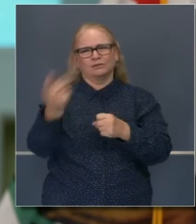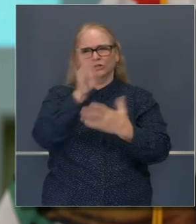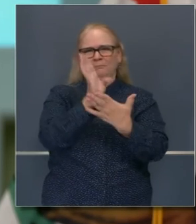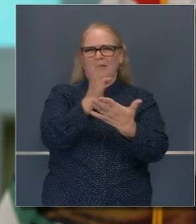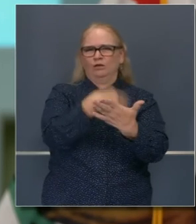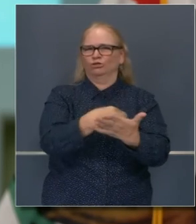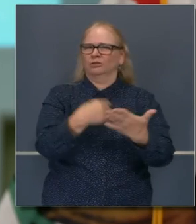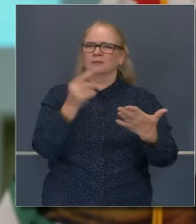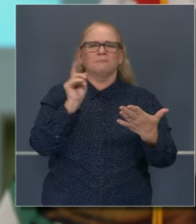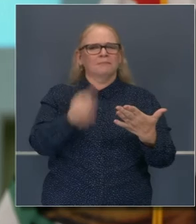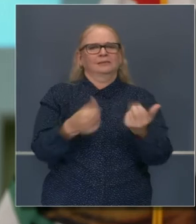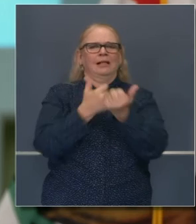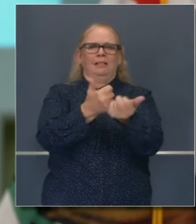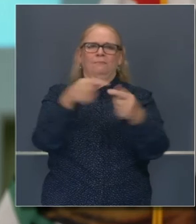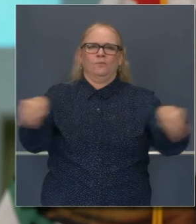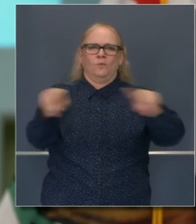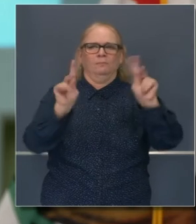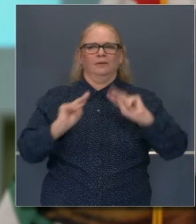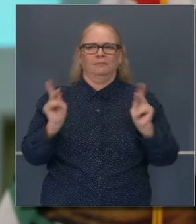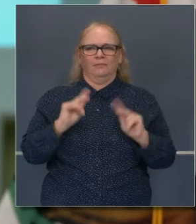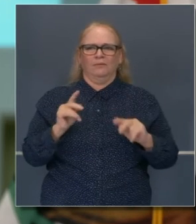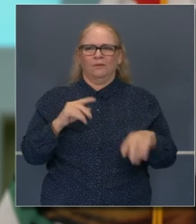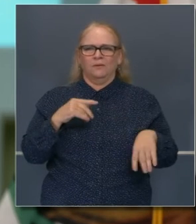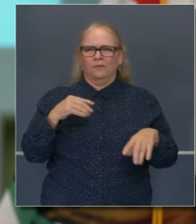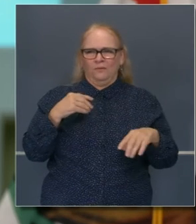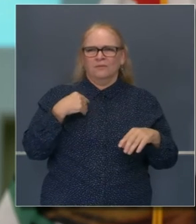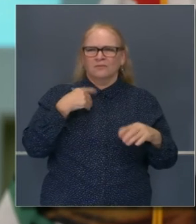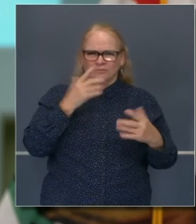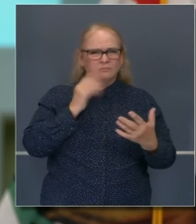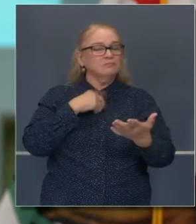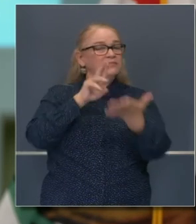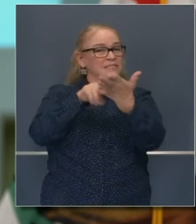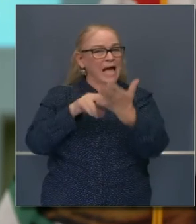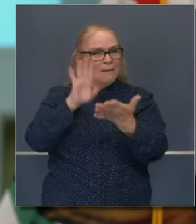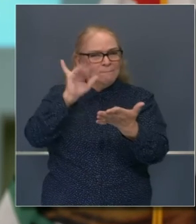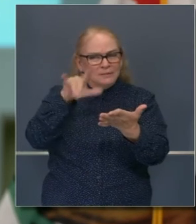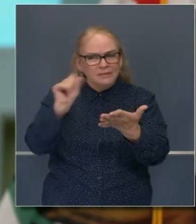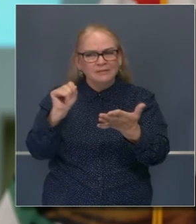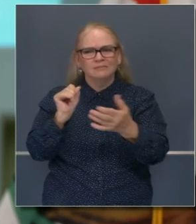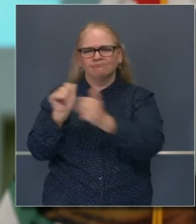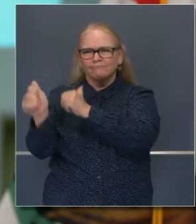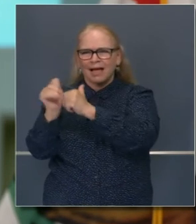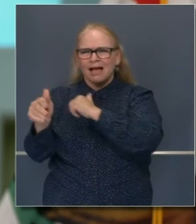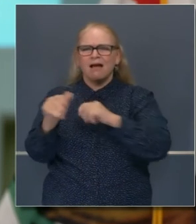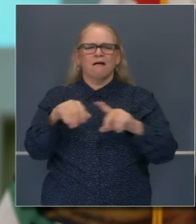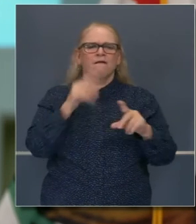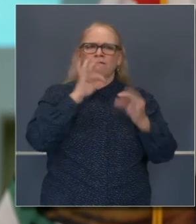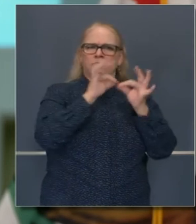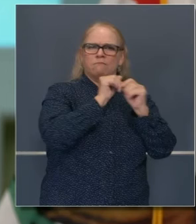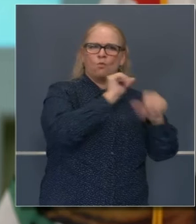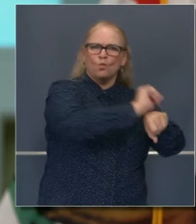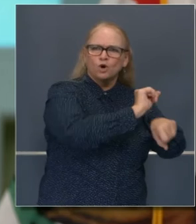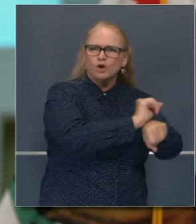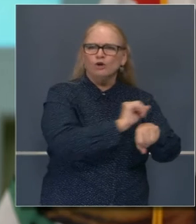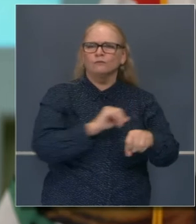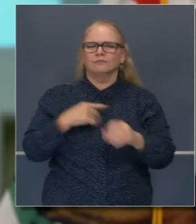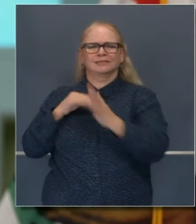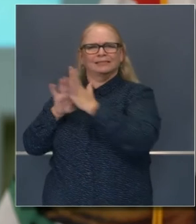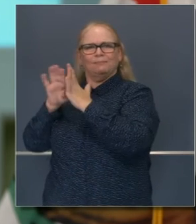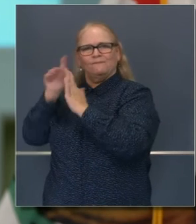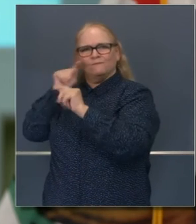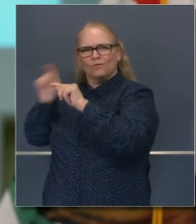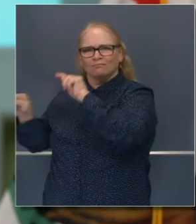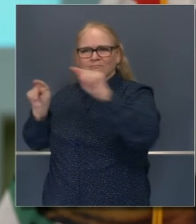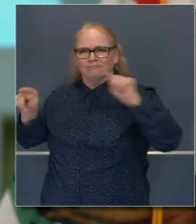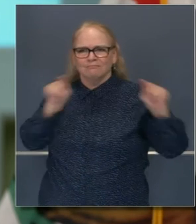próximo. Hemos firmado unos proyectos de ley que avanzan esfuerzos de desarrollo económico y de empleo